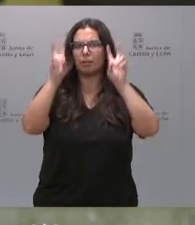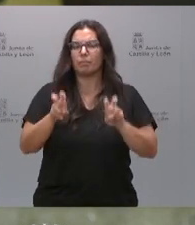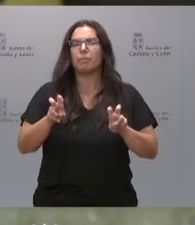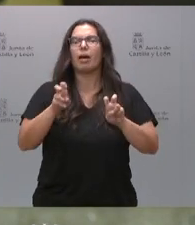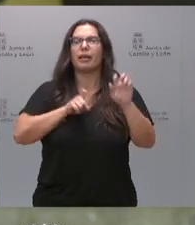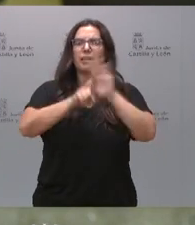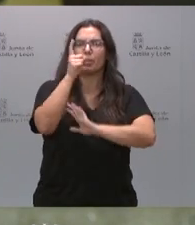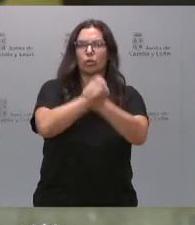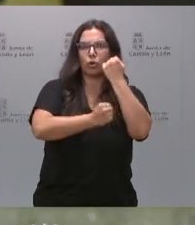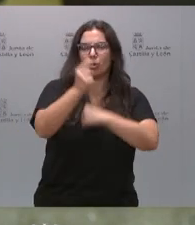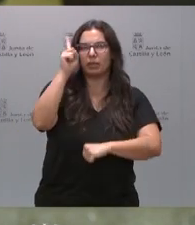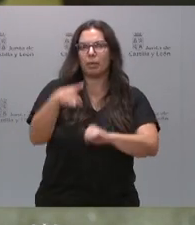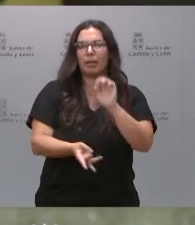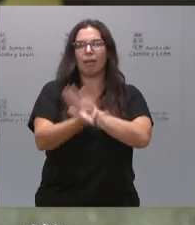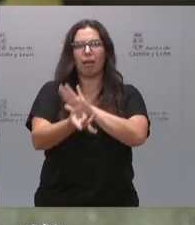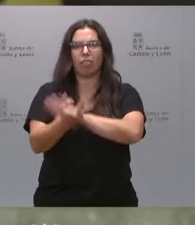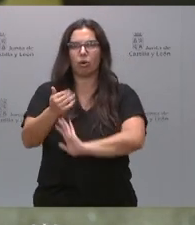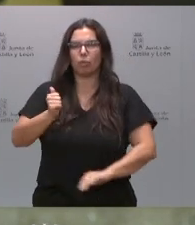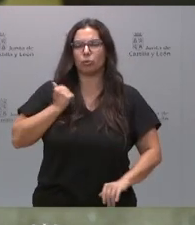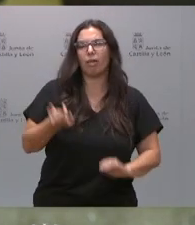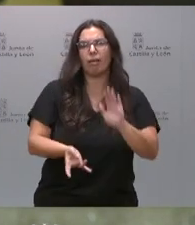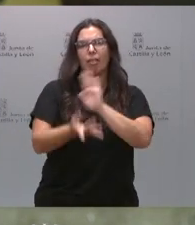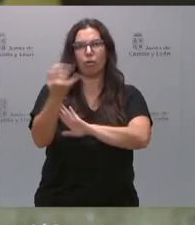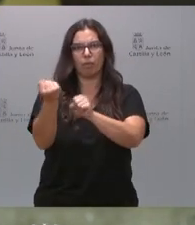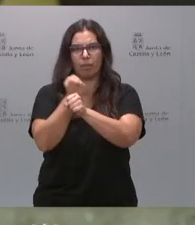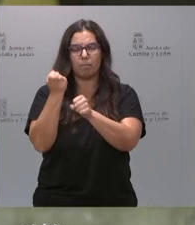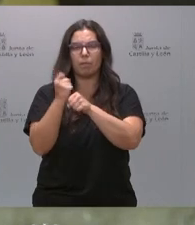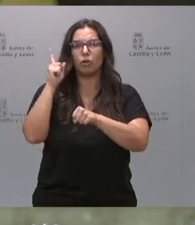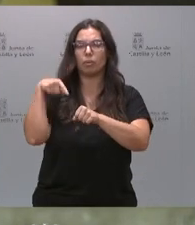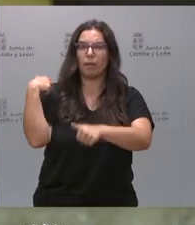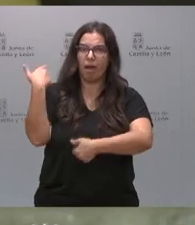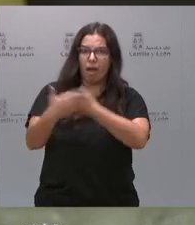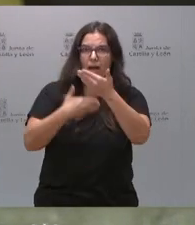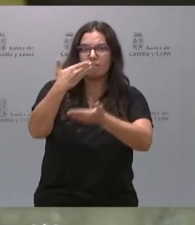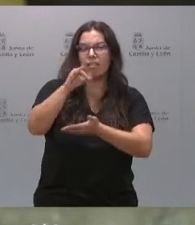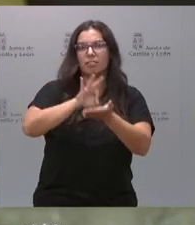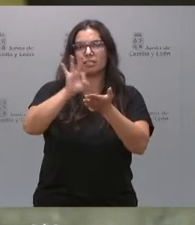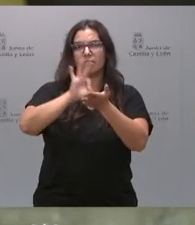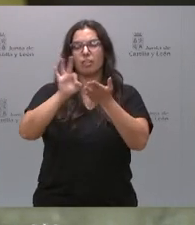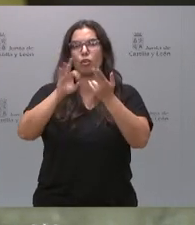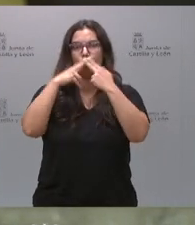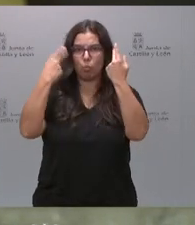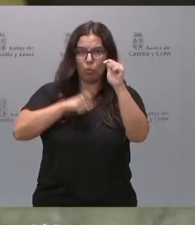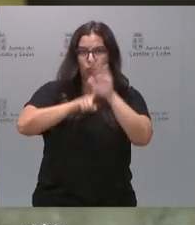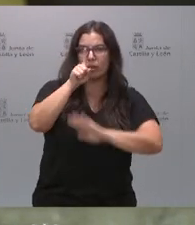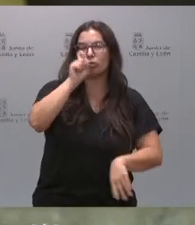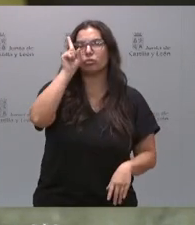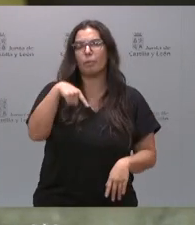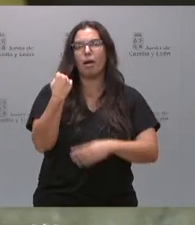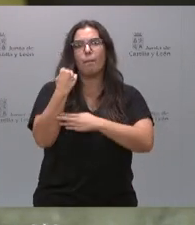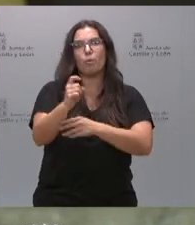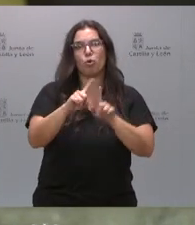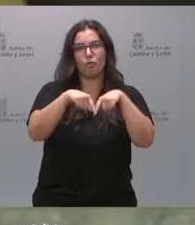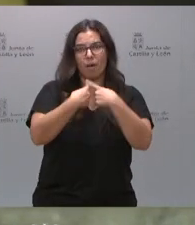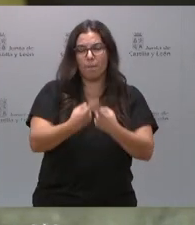creación de oportunidades y de empleo, del avance de los servicios públicos, del apoyo a las